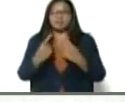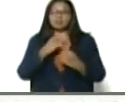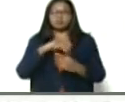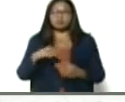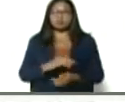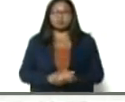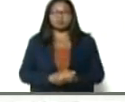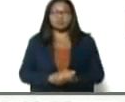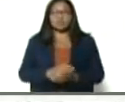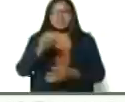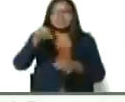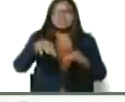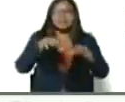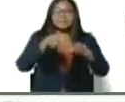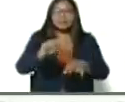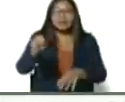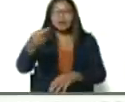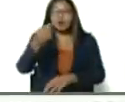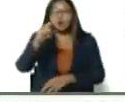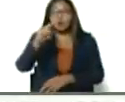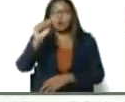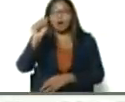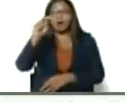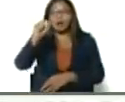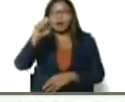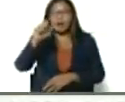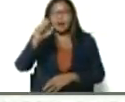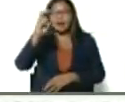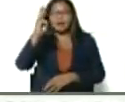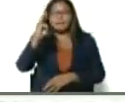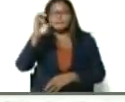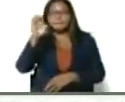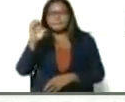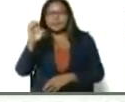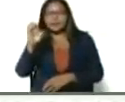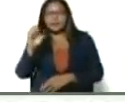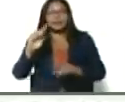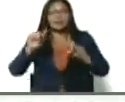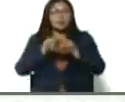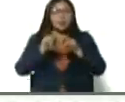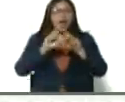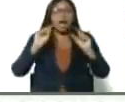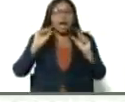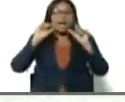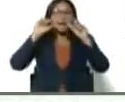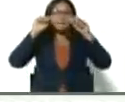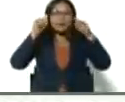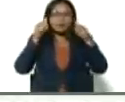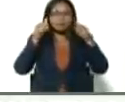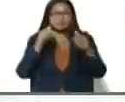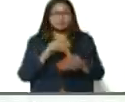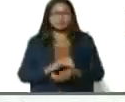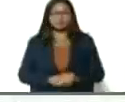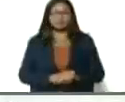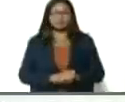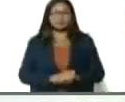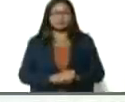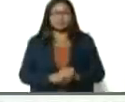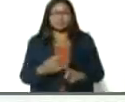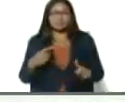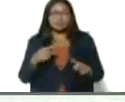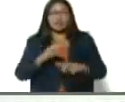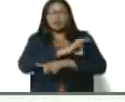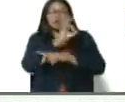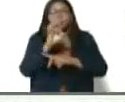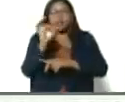guanape, que es una semilla del oriente del país, de maíz, que se da con buenos rendimientos en el oriente del país, que se